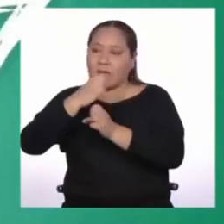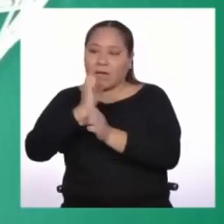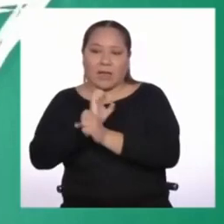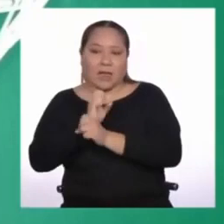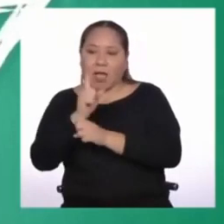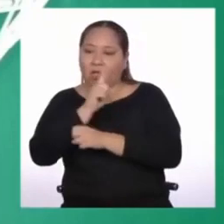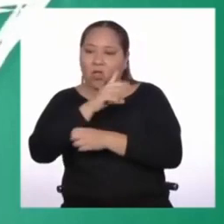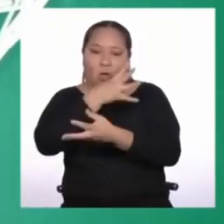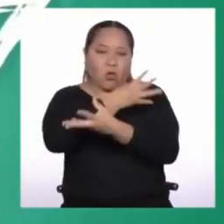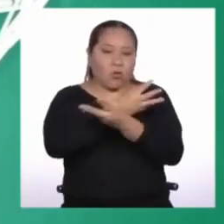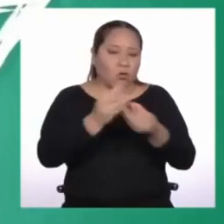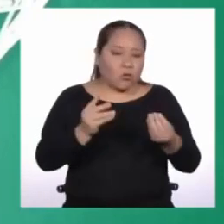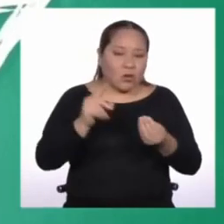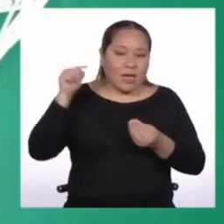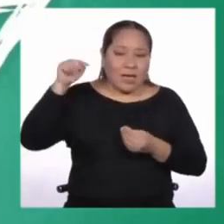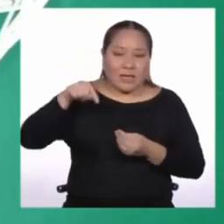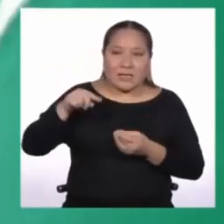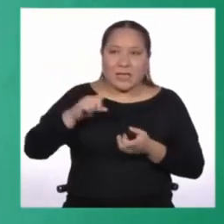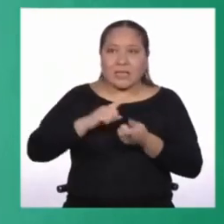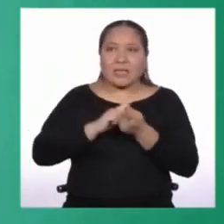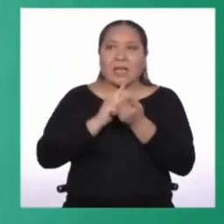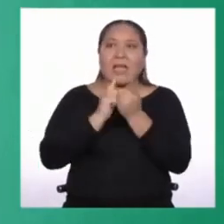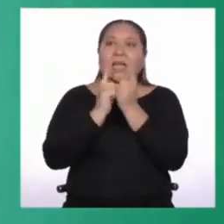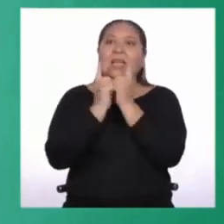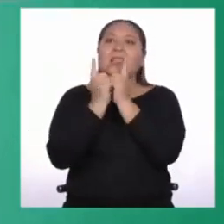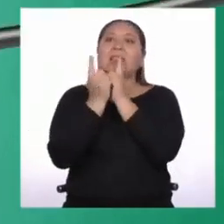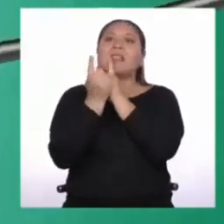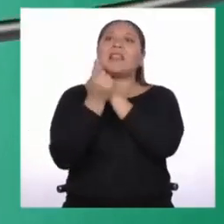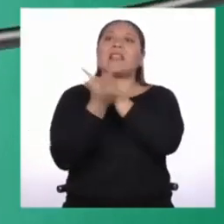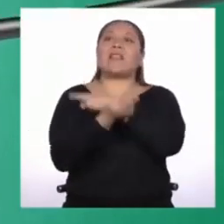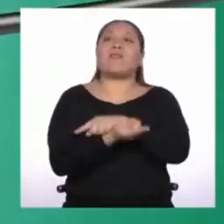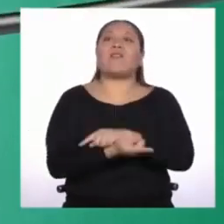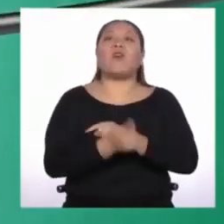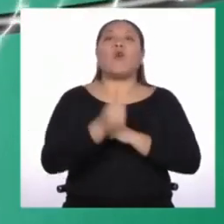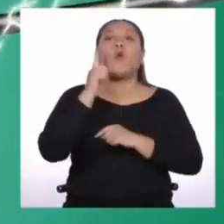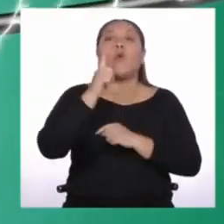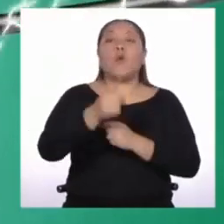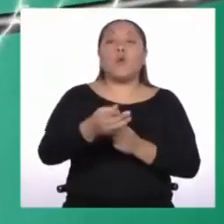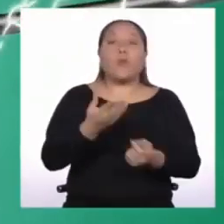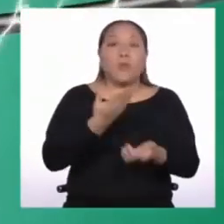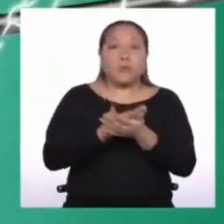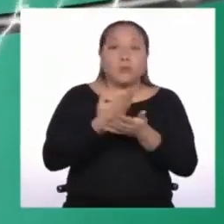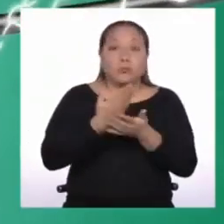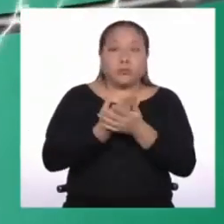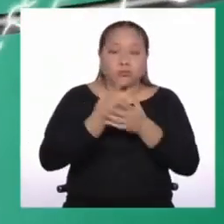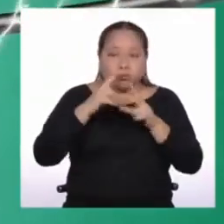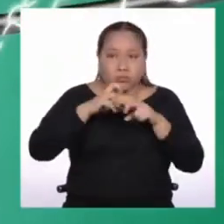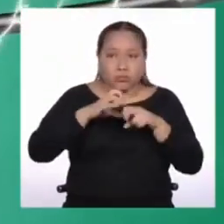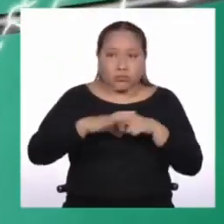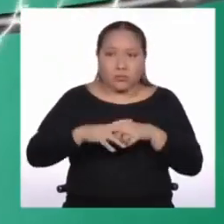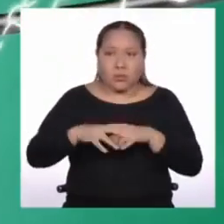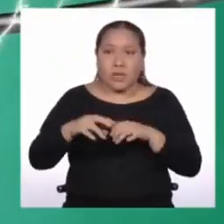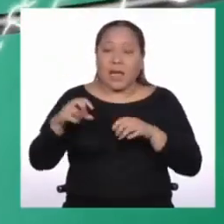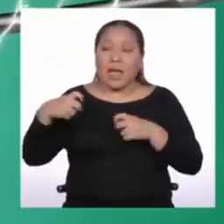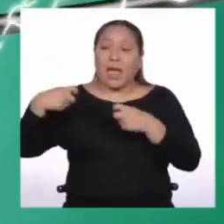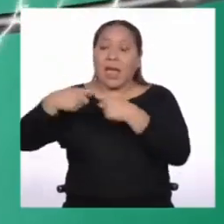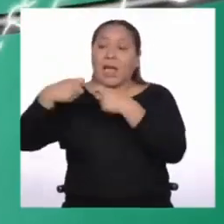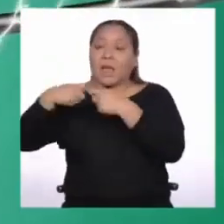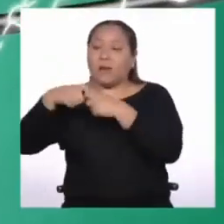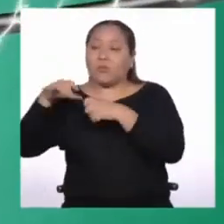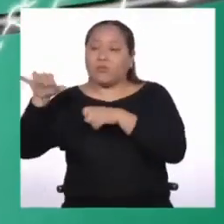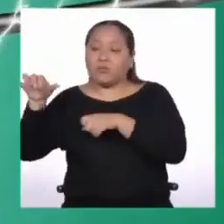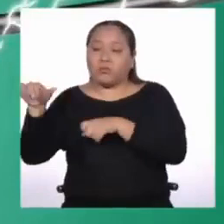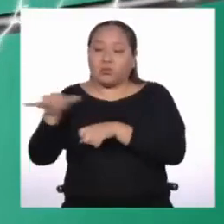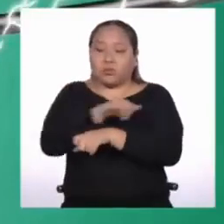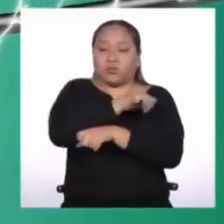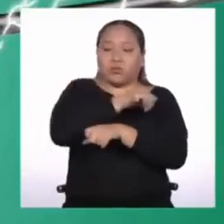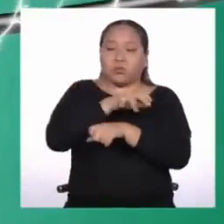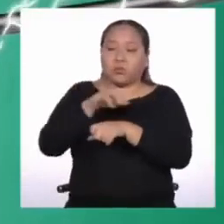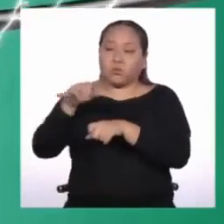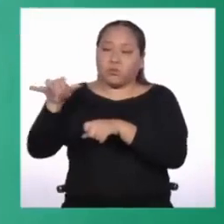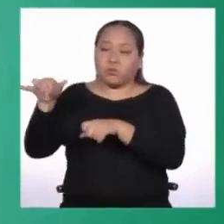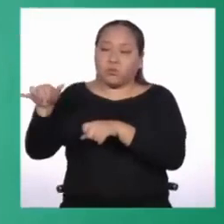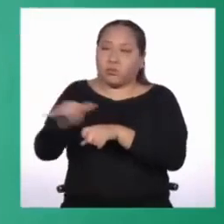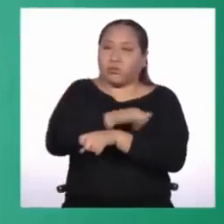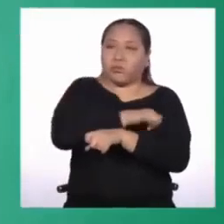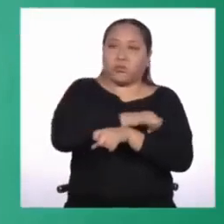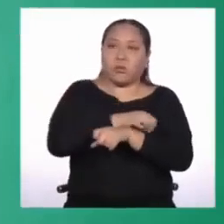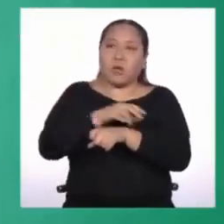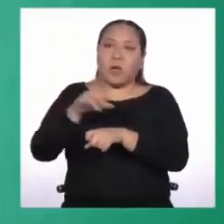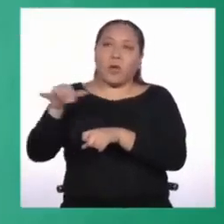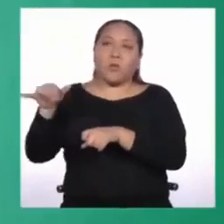destruye, solo se transforma. Uno de los experimentos consistió en hacer fluir una corriente eléctrica a través de un cable.